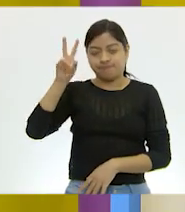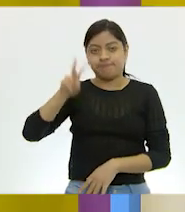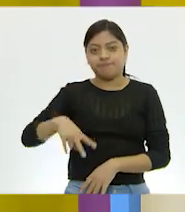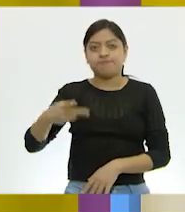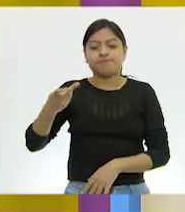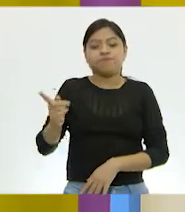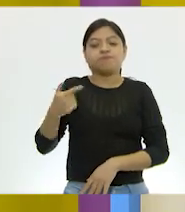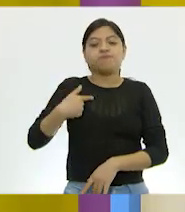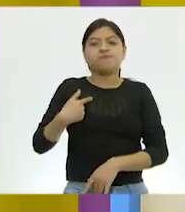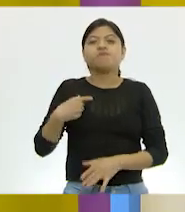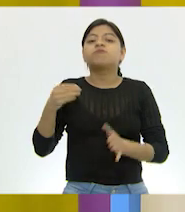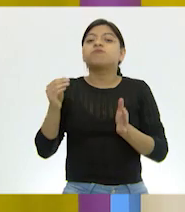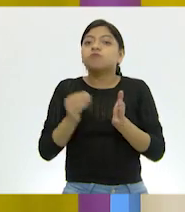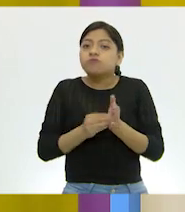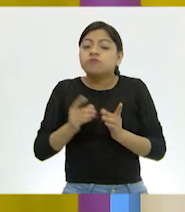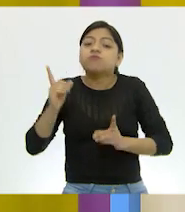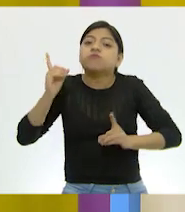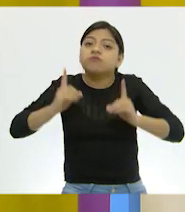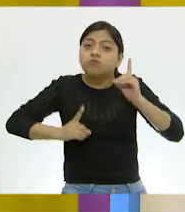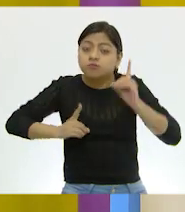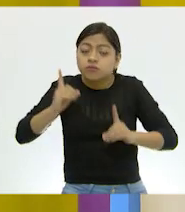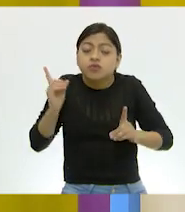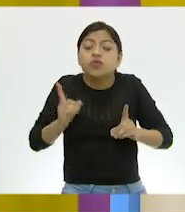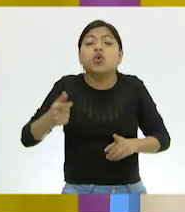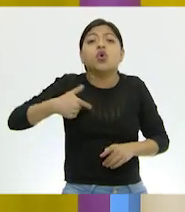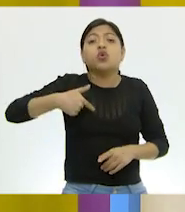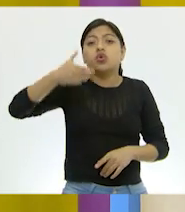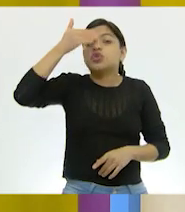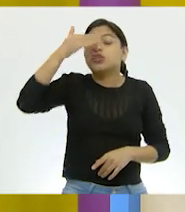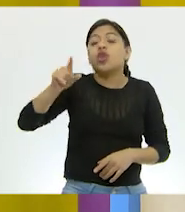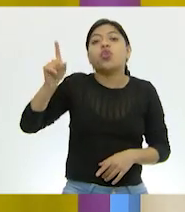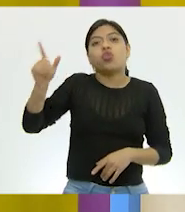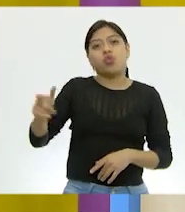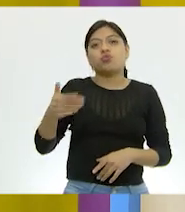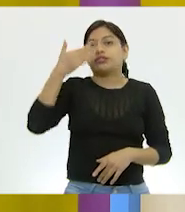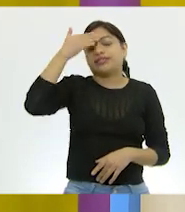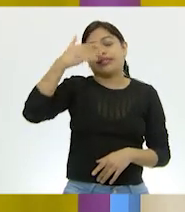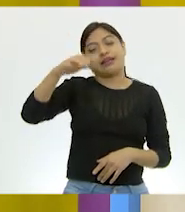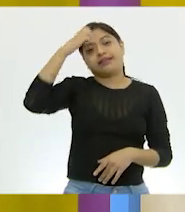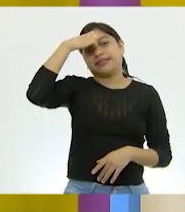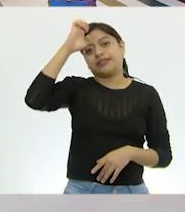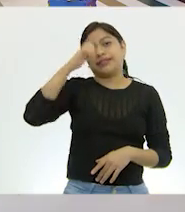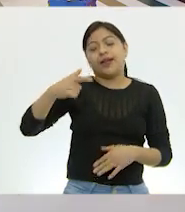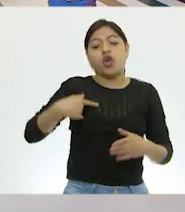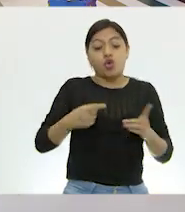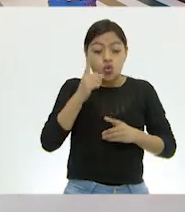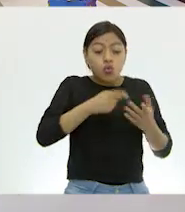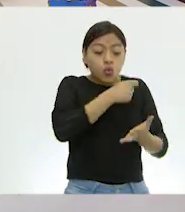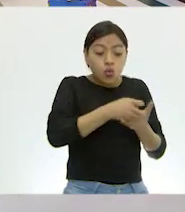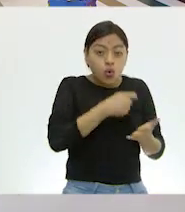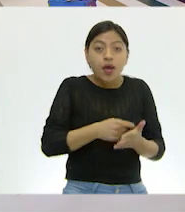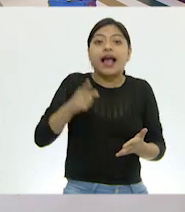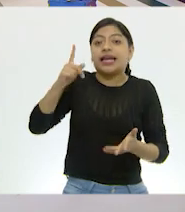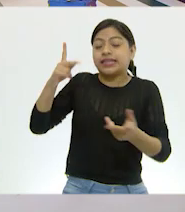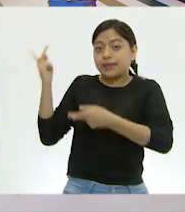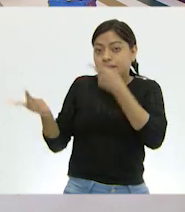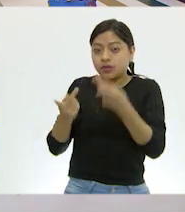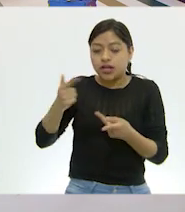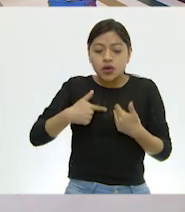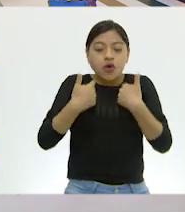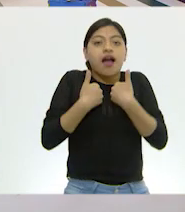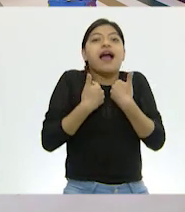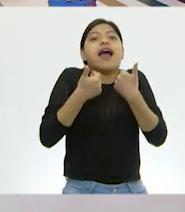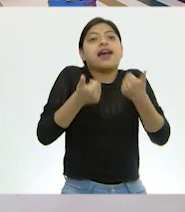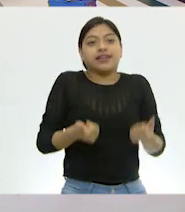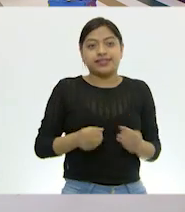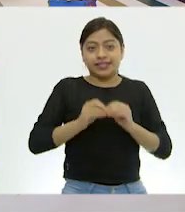tengo algunas dudas. Ajá. Y como sé que tú eres la experta, las anoté porque me gusta que todo quede bien claro y